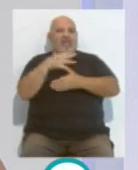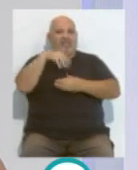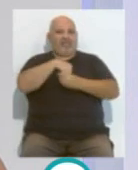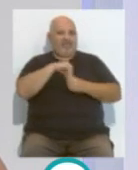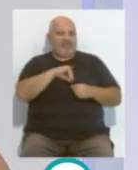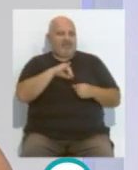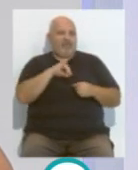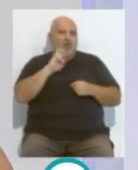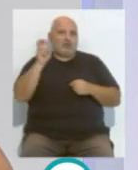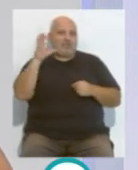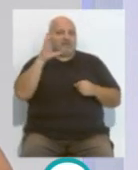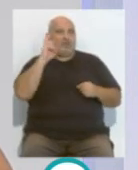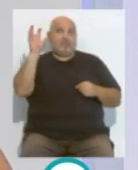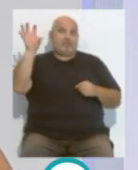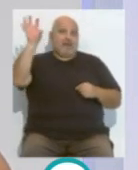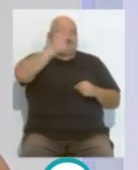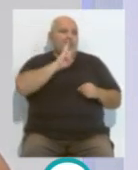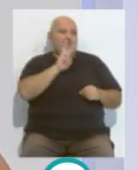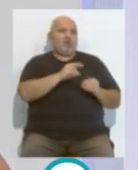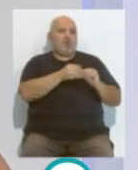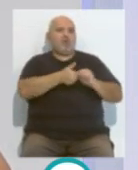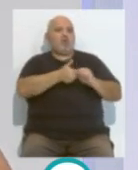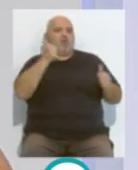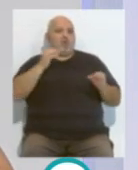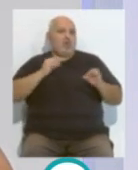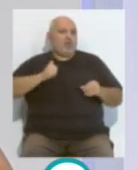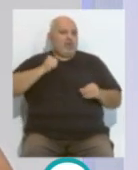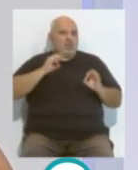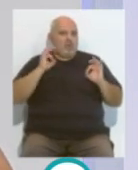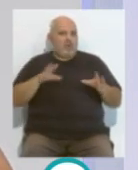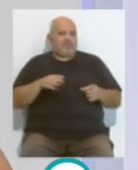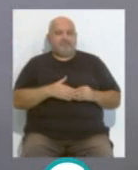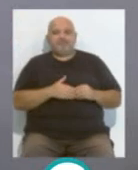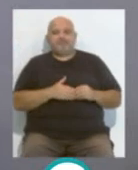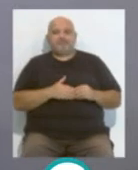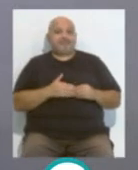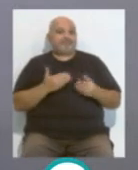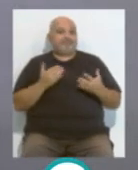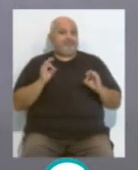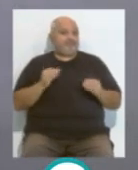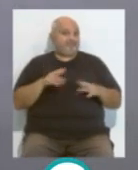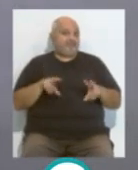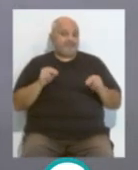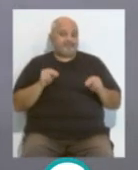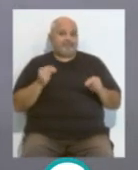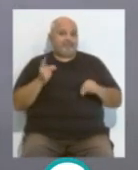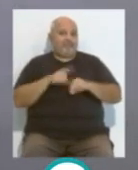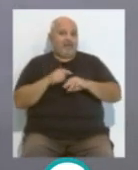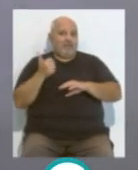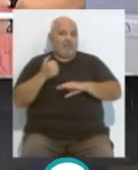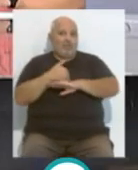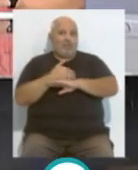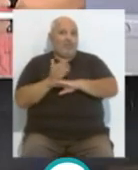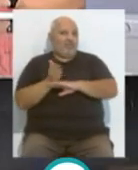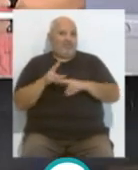ese sentido para otros países para que inicien con estas oportunidades Pues nada Fran se nos ha pasado el tiempo